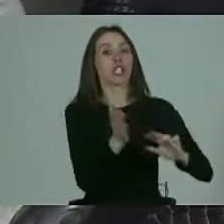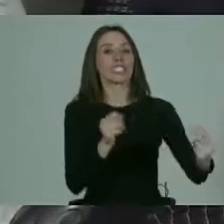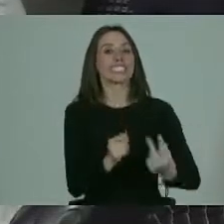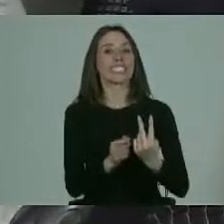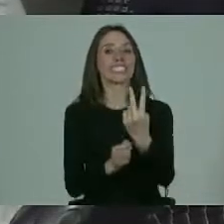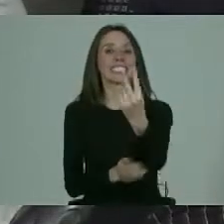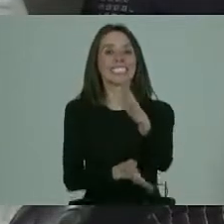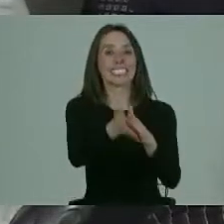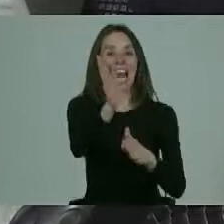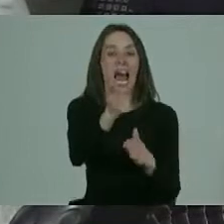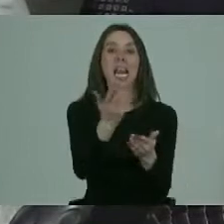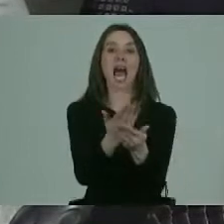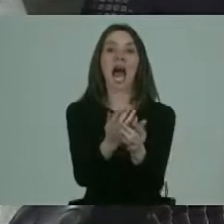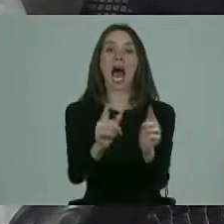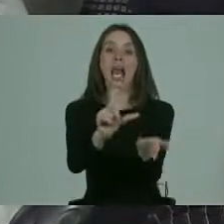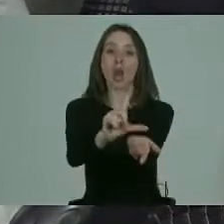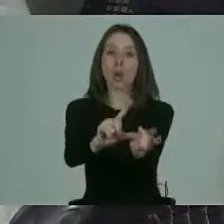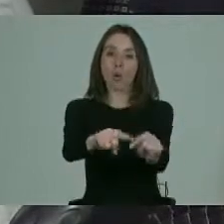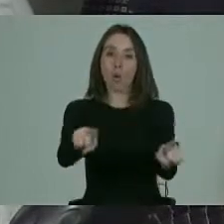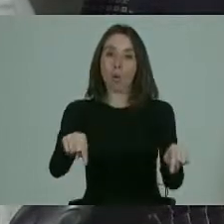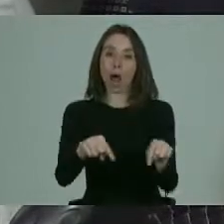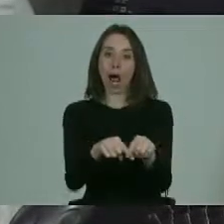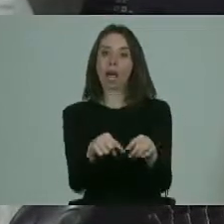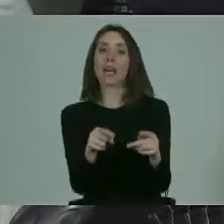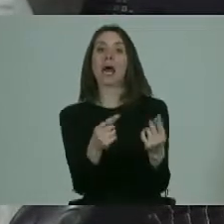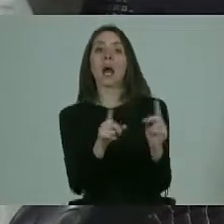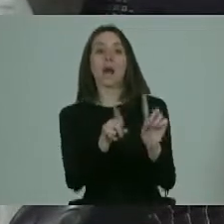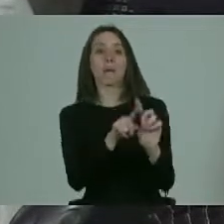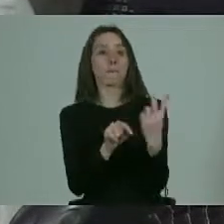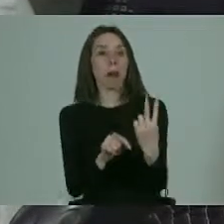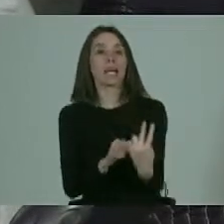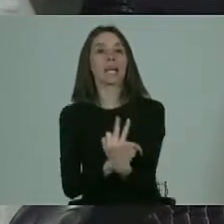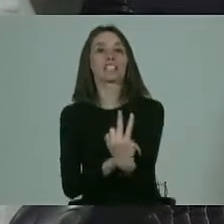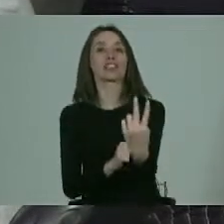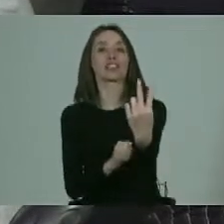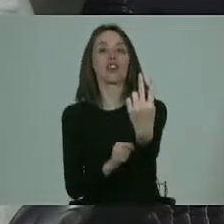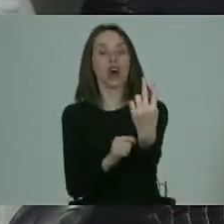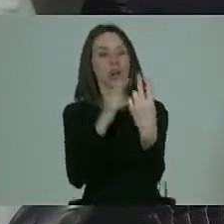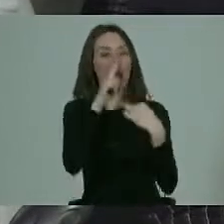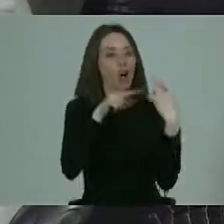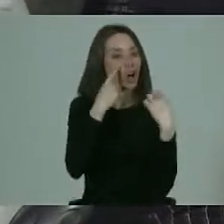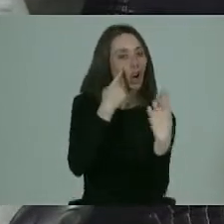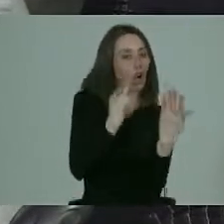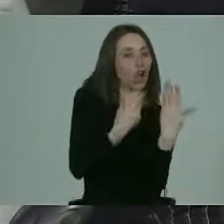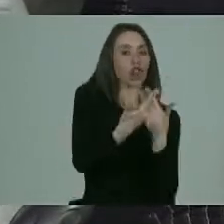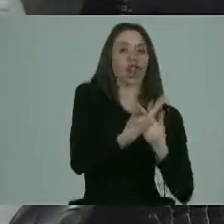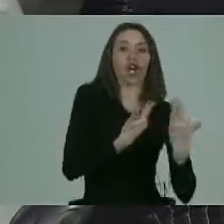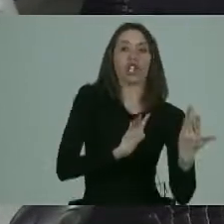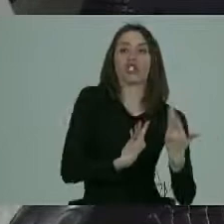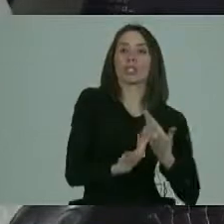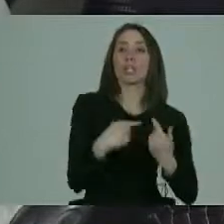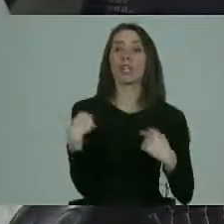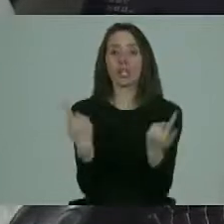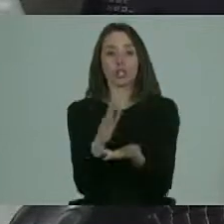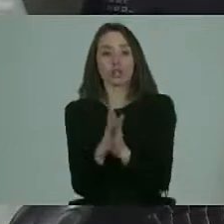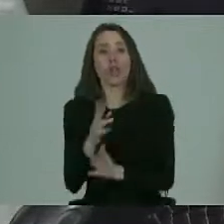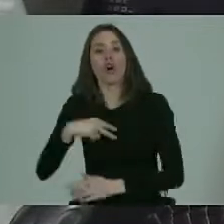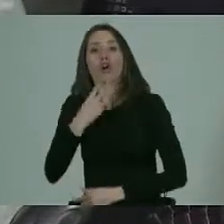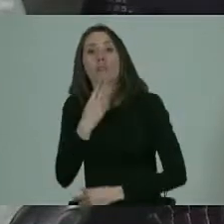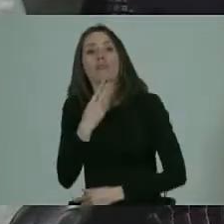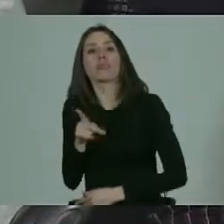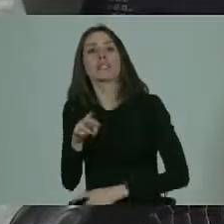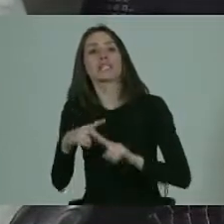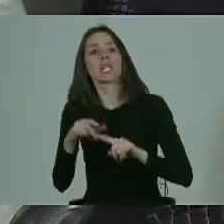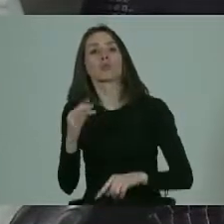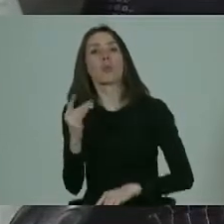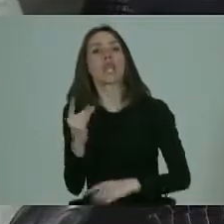y existen espacios en que los dejan que las parejas se vayan solos para que se conozcan. O sea, ¿cómo vivimos todos nosotros nuestra sexualidad?